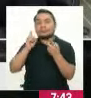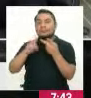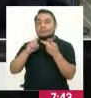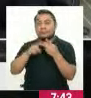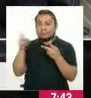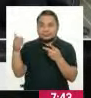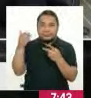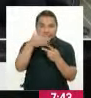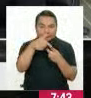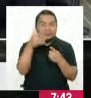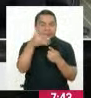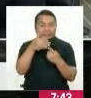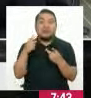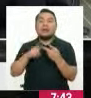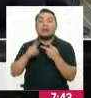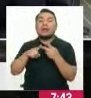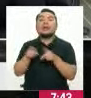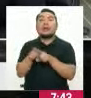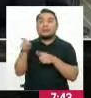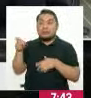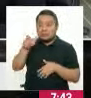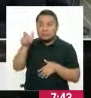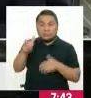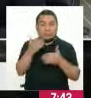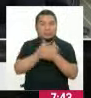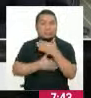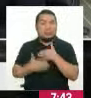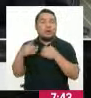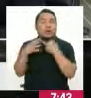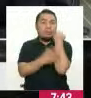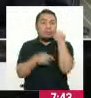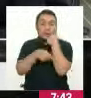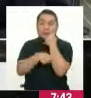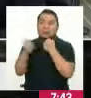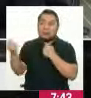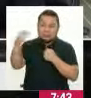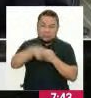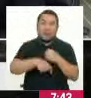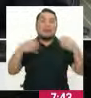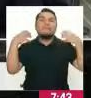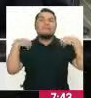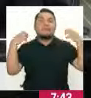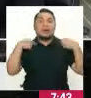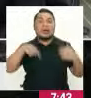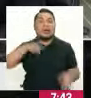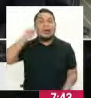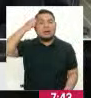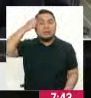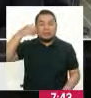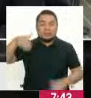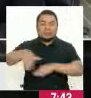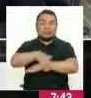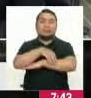directamente a nuestras oficinas, acá en Magdalena, que es en